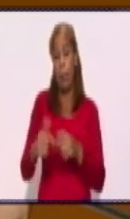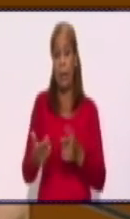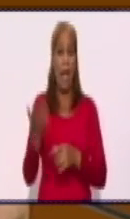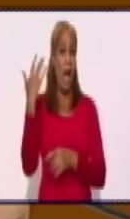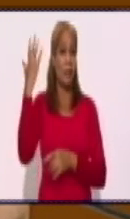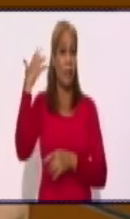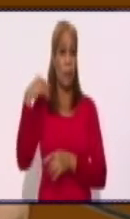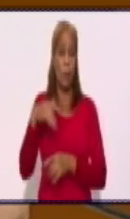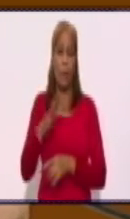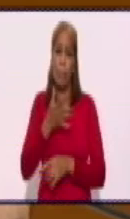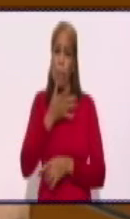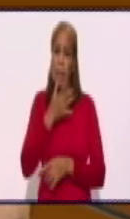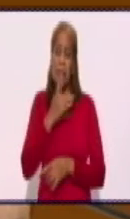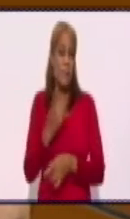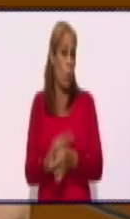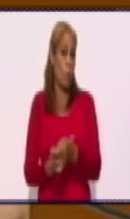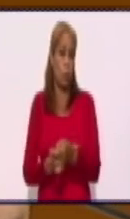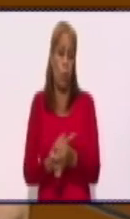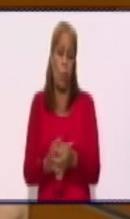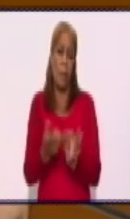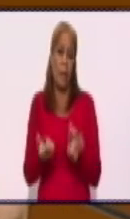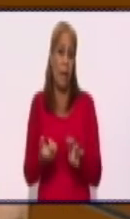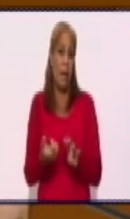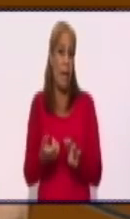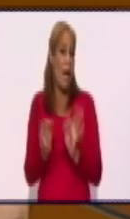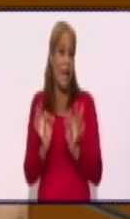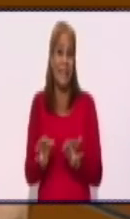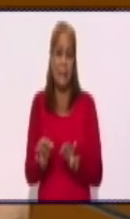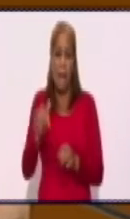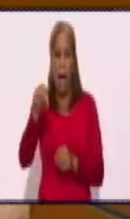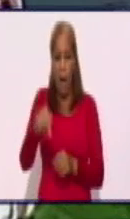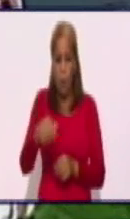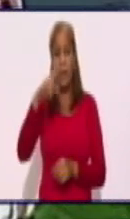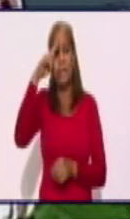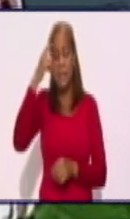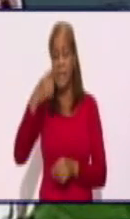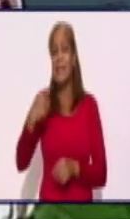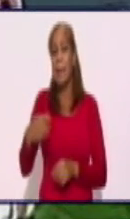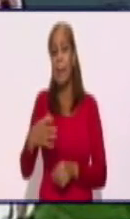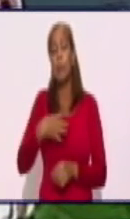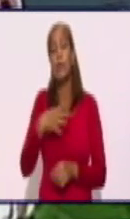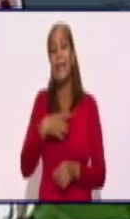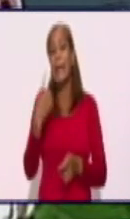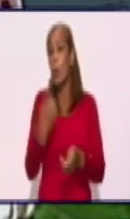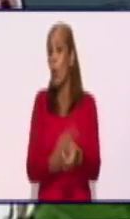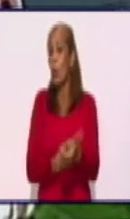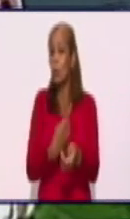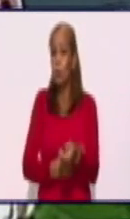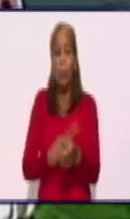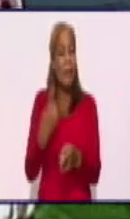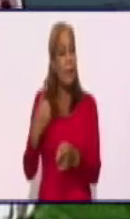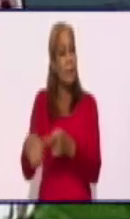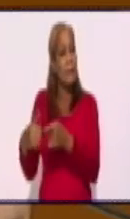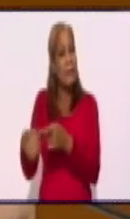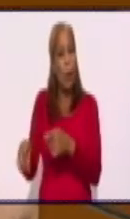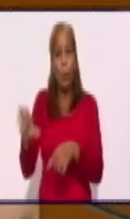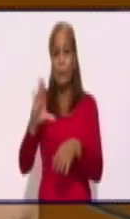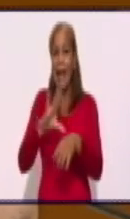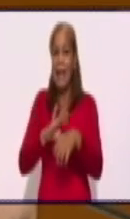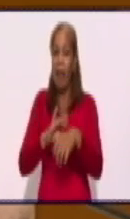lo hacíamos o lo pasábamos, ya no, porque las enfermedades también, las enfermedades transmisibles también están